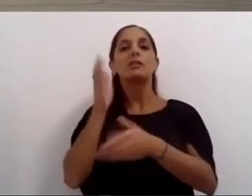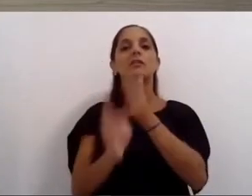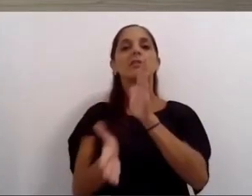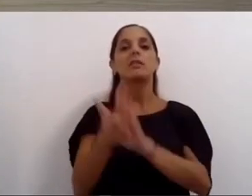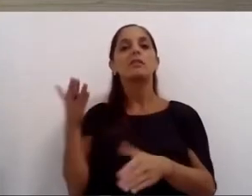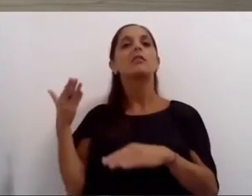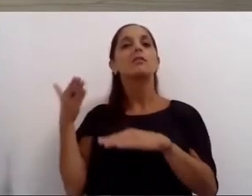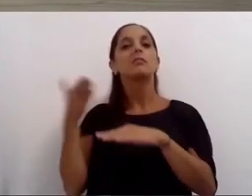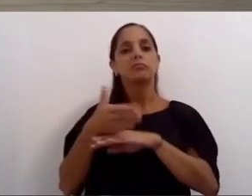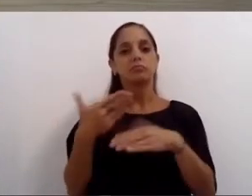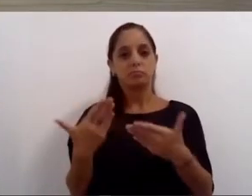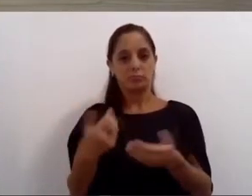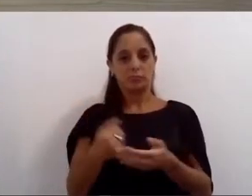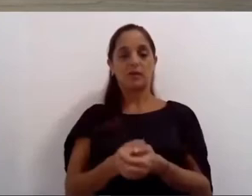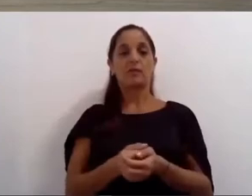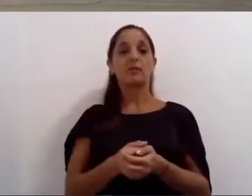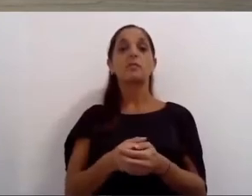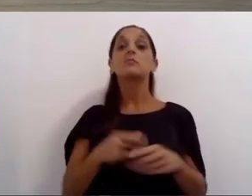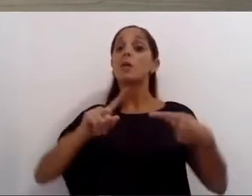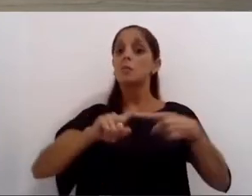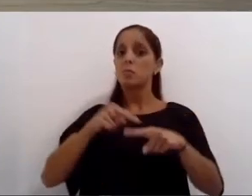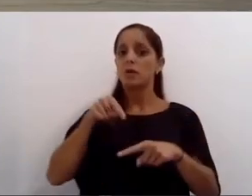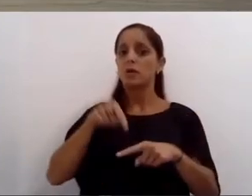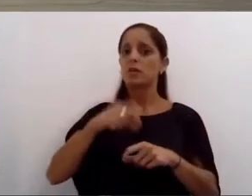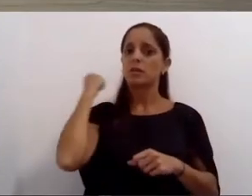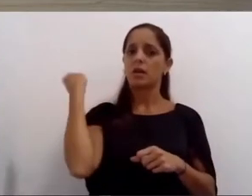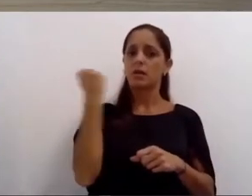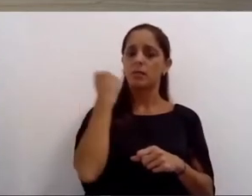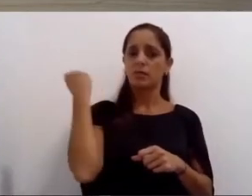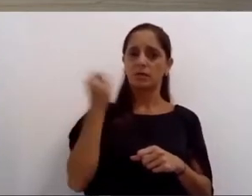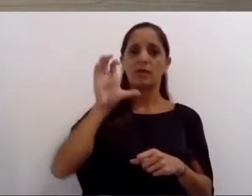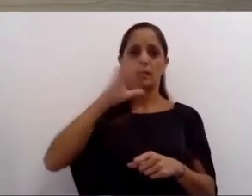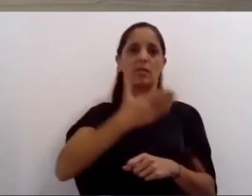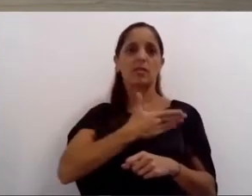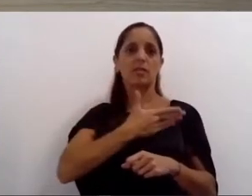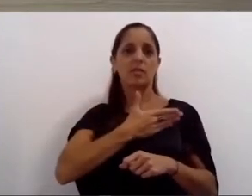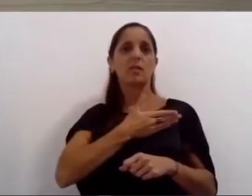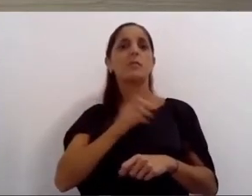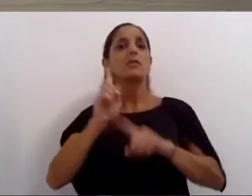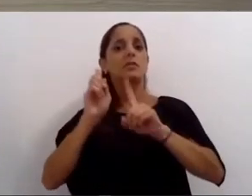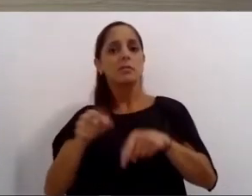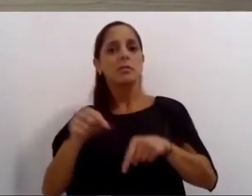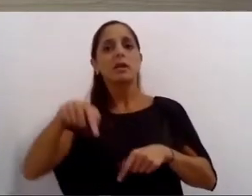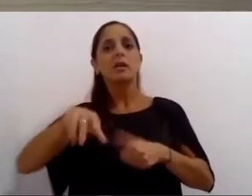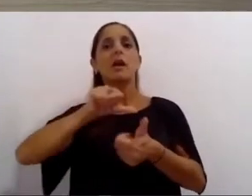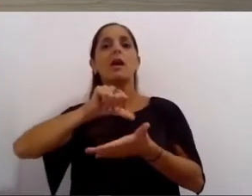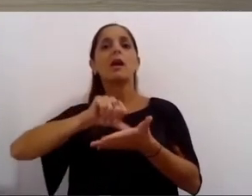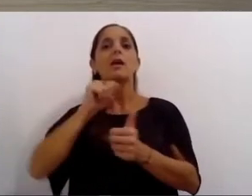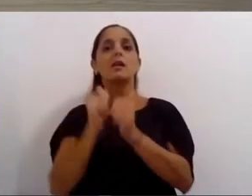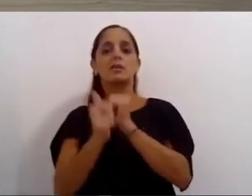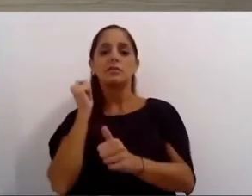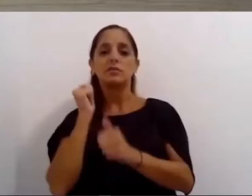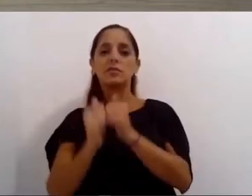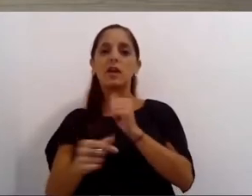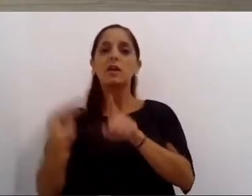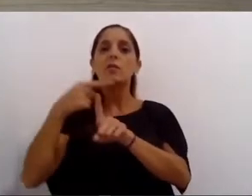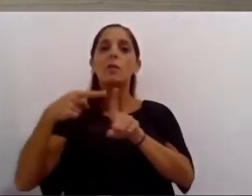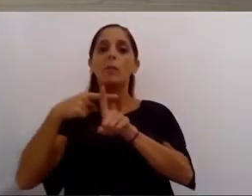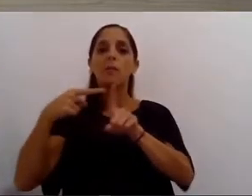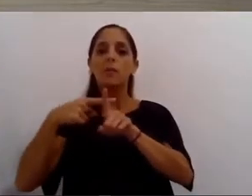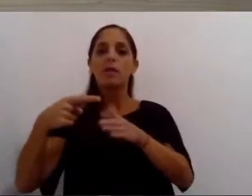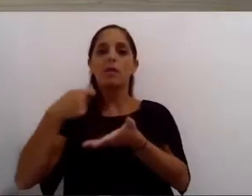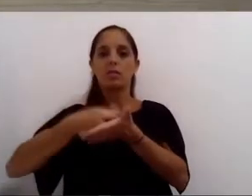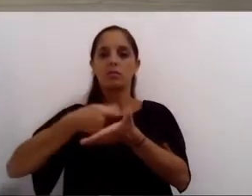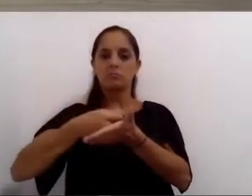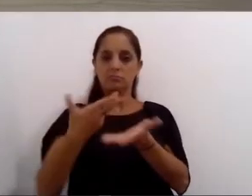además de esta política le vamos a sumar nuestra propia medio boleto estudiantil para todos los estudiantes de todos los niveles